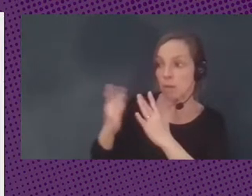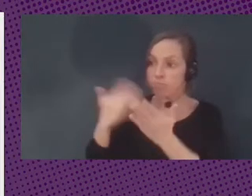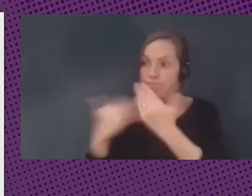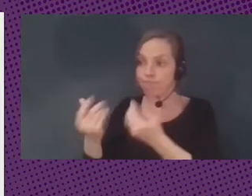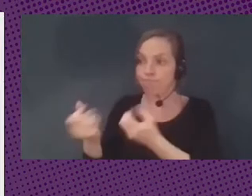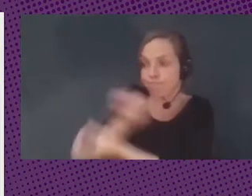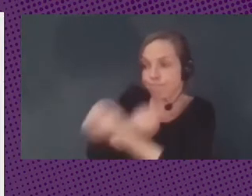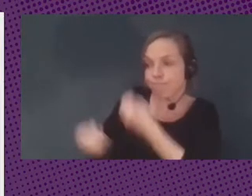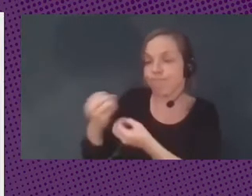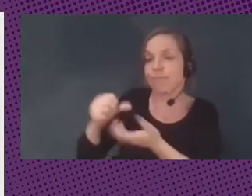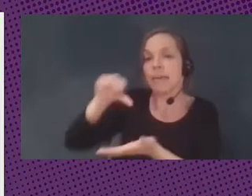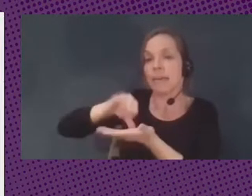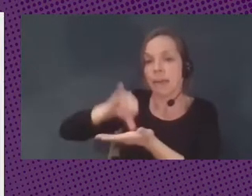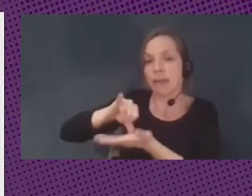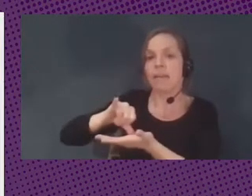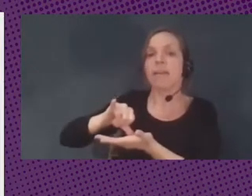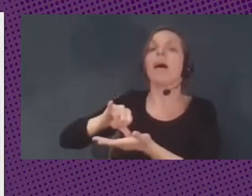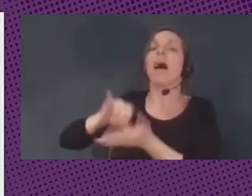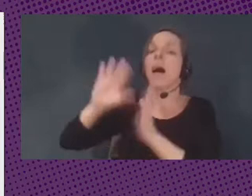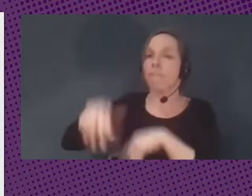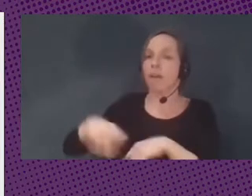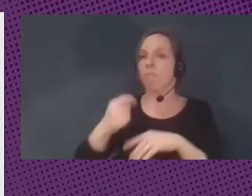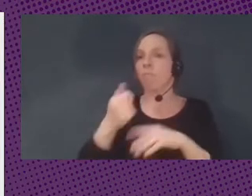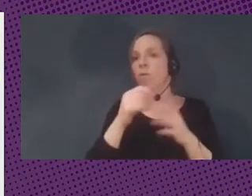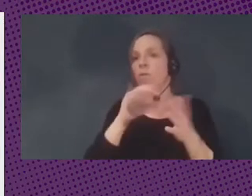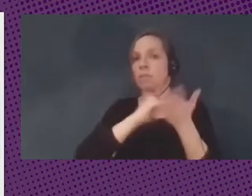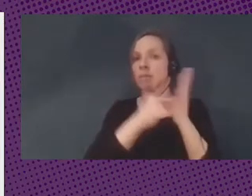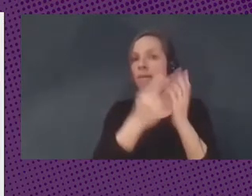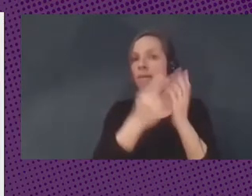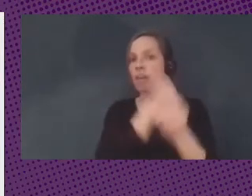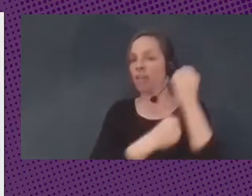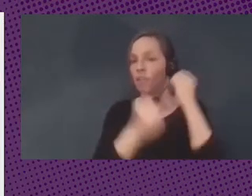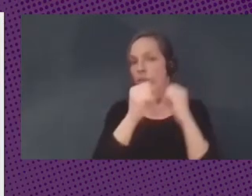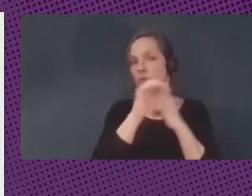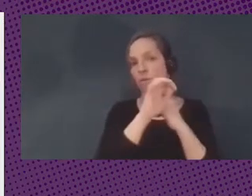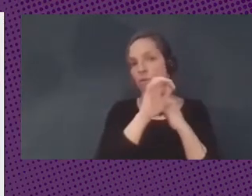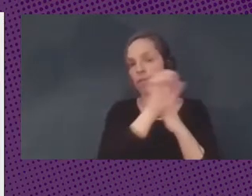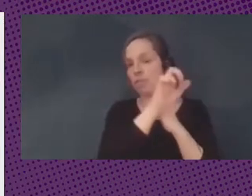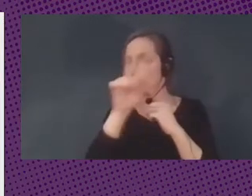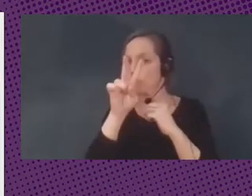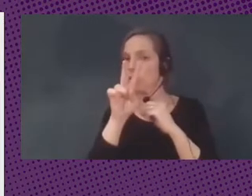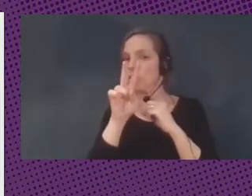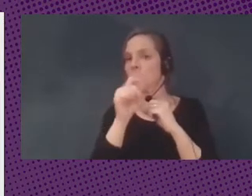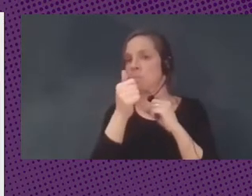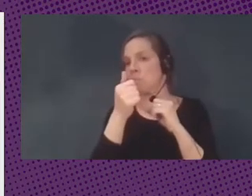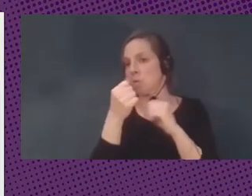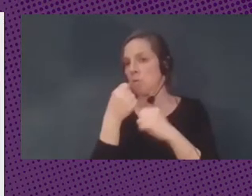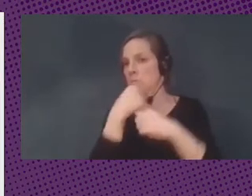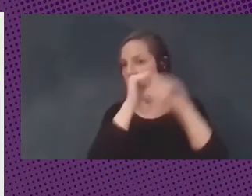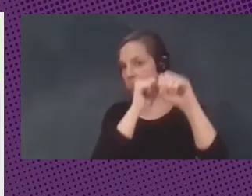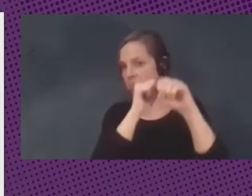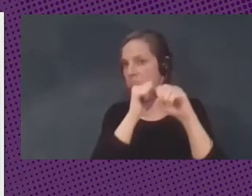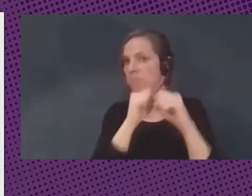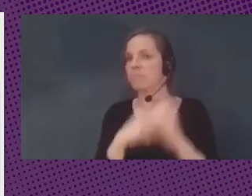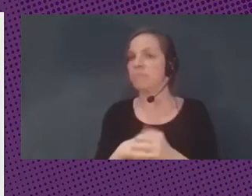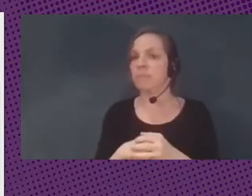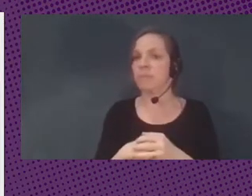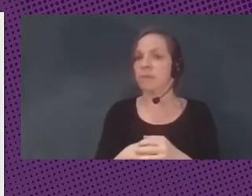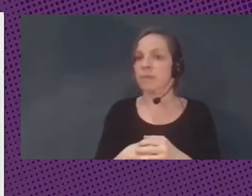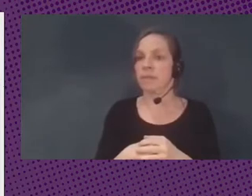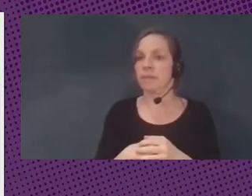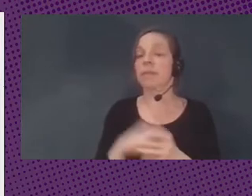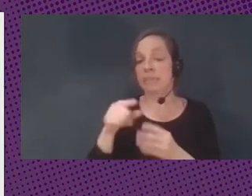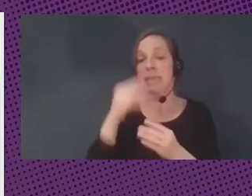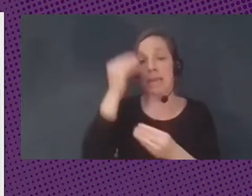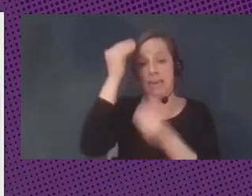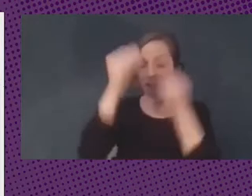el sistema financiero estadounidense una nueva reflexión sobre el rol de la geopolítica en